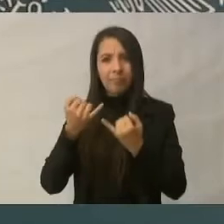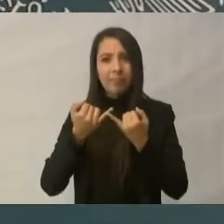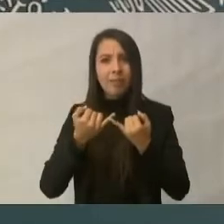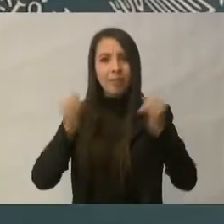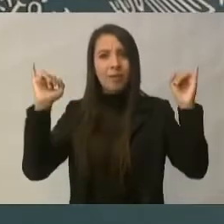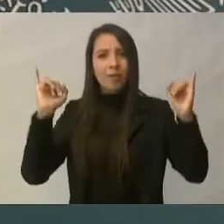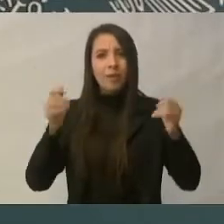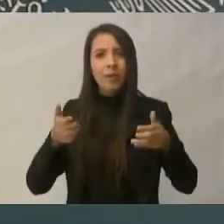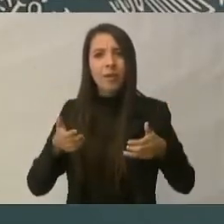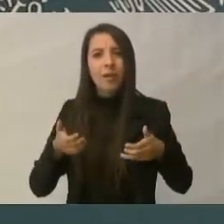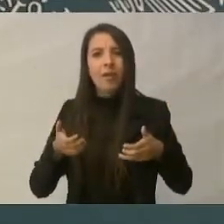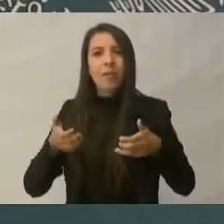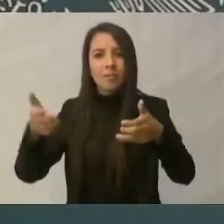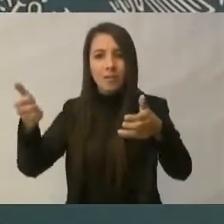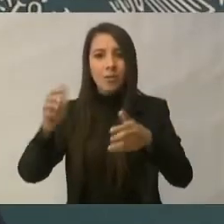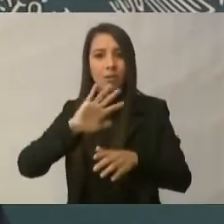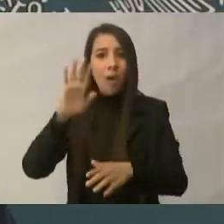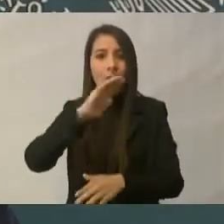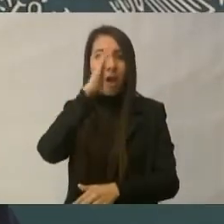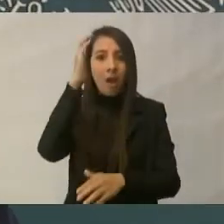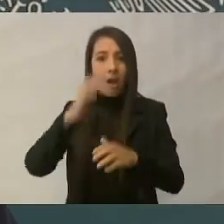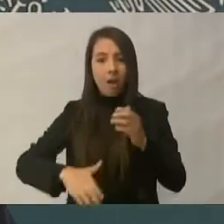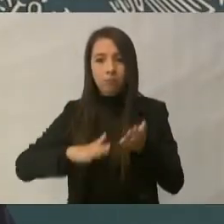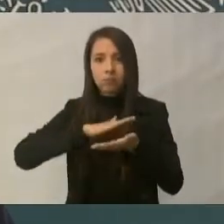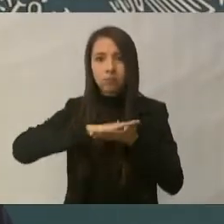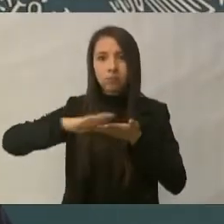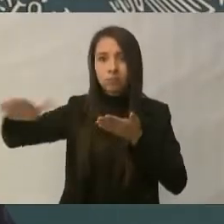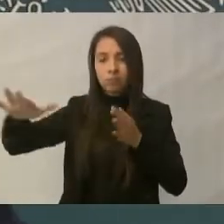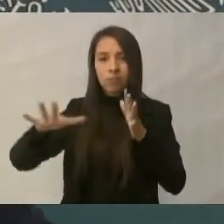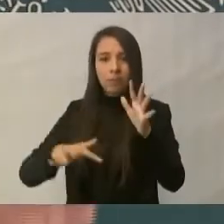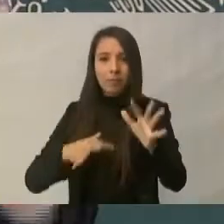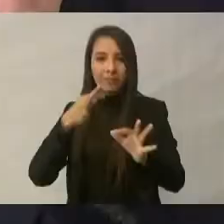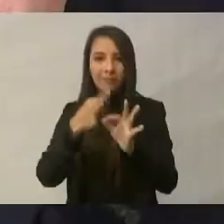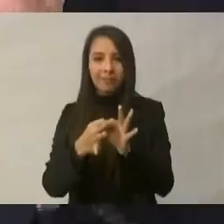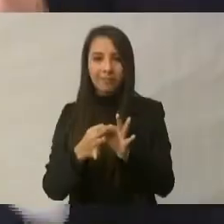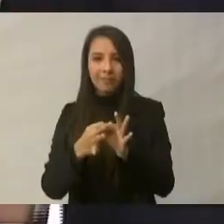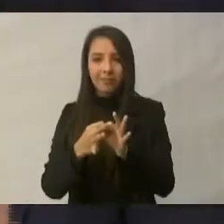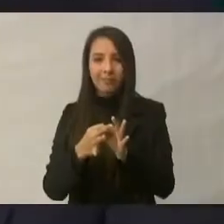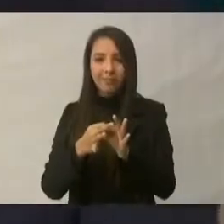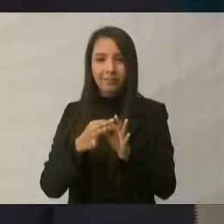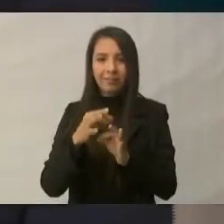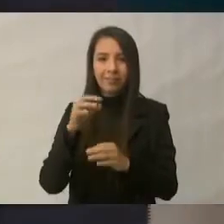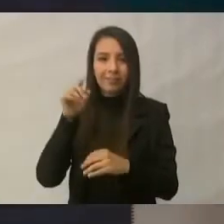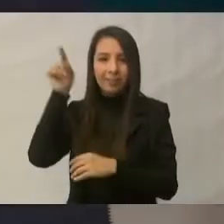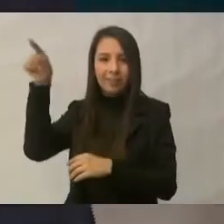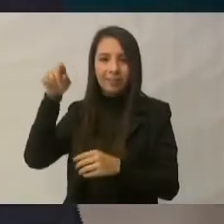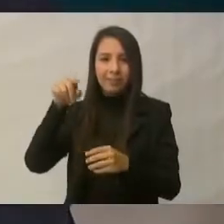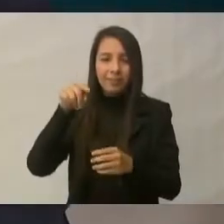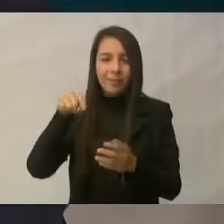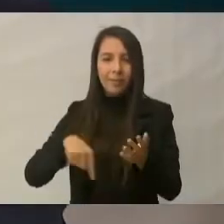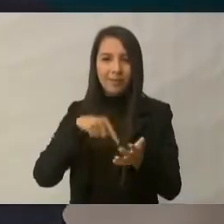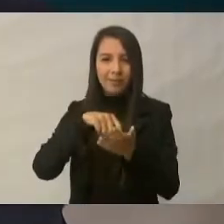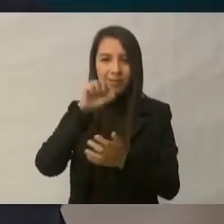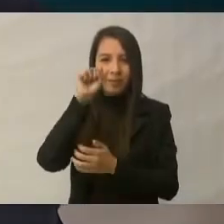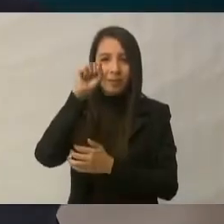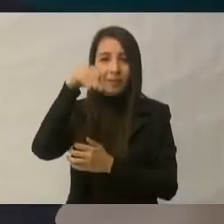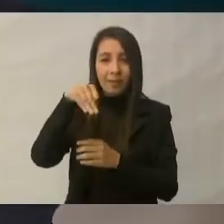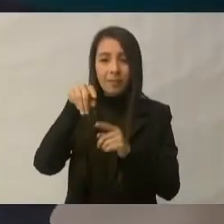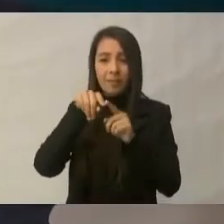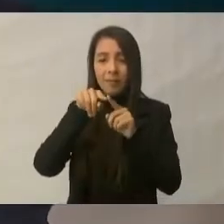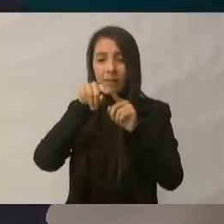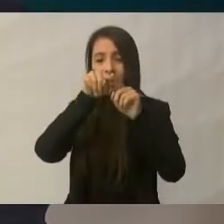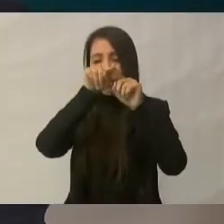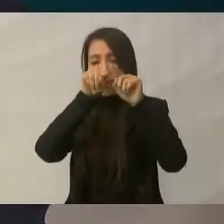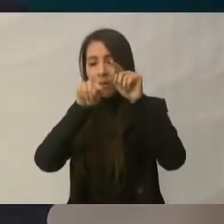terminó de construir de San Felipe hacia Guerrero